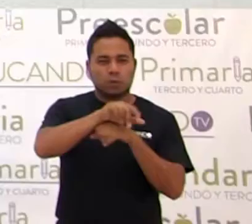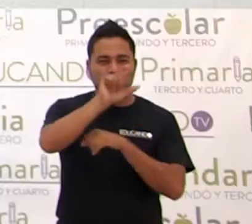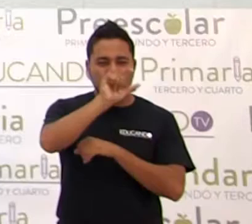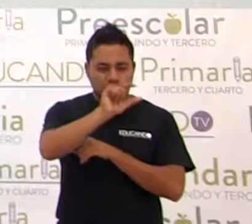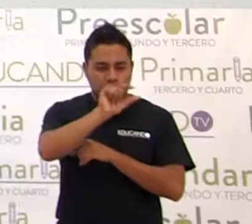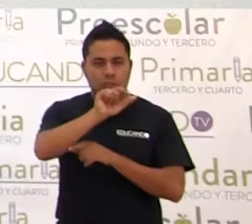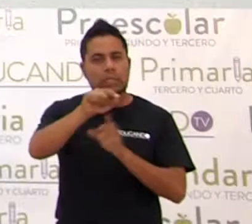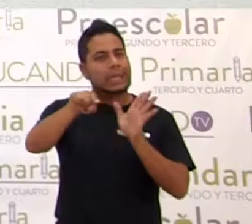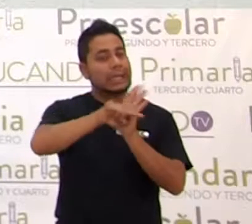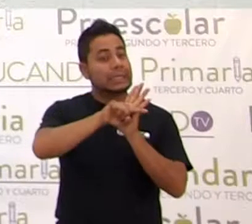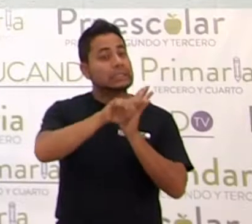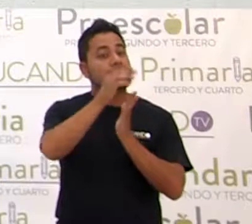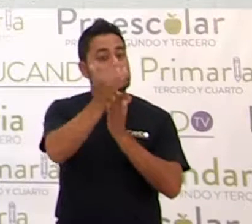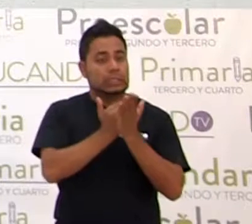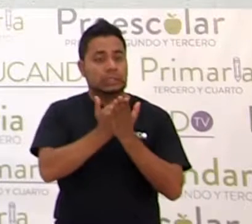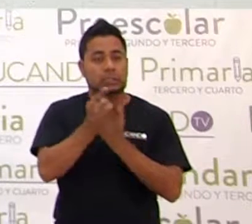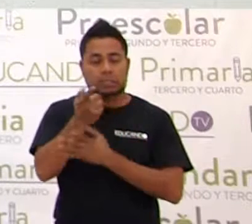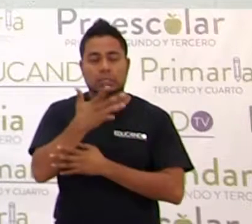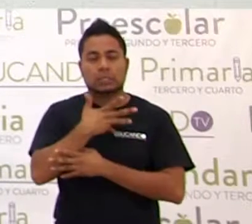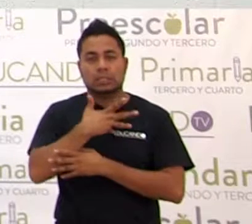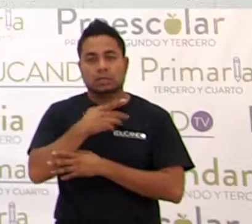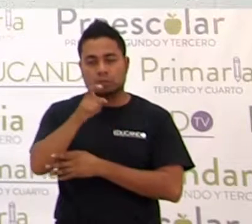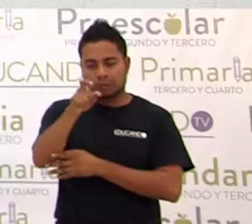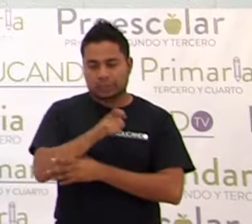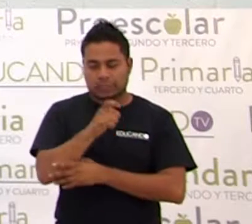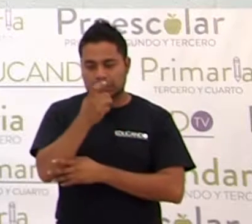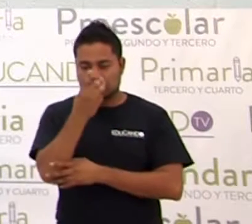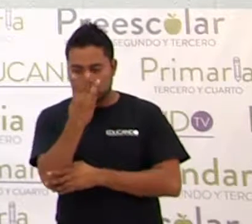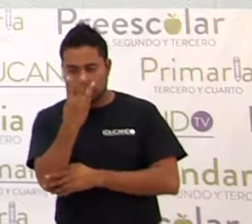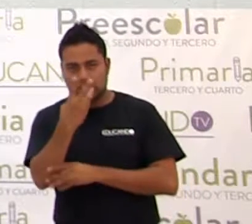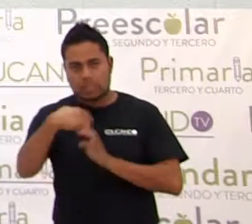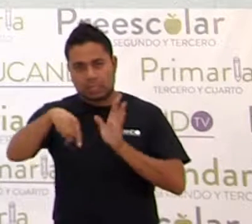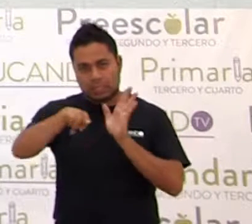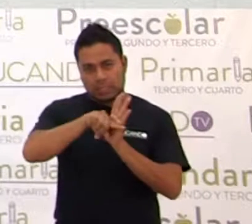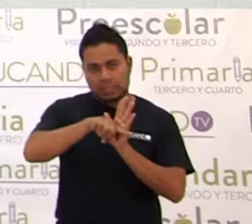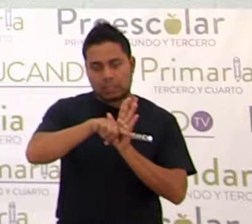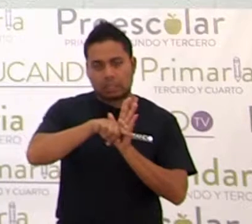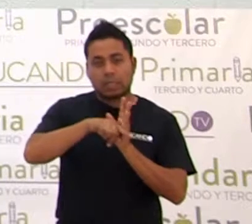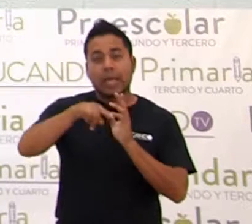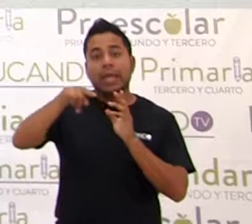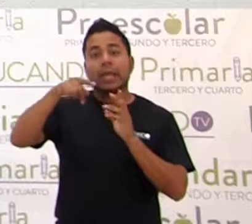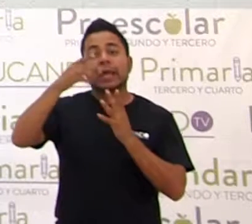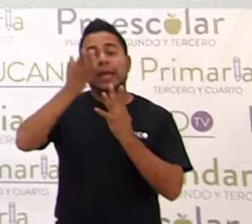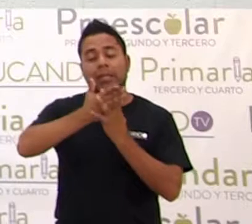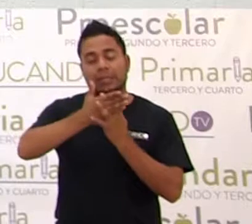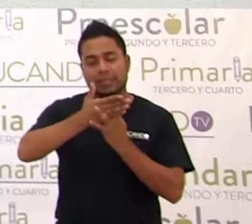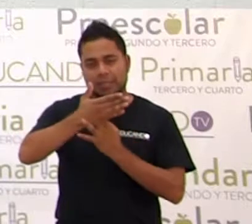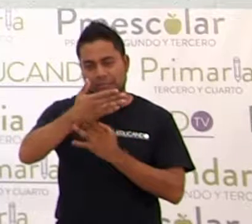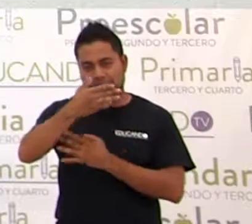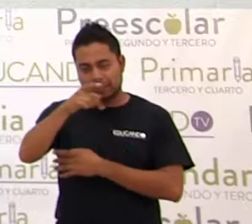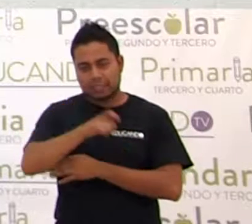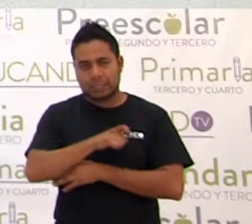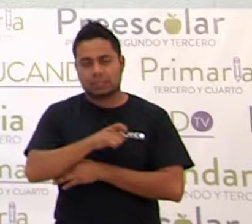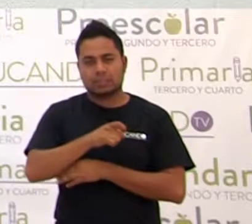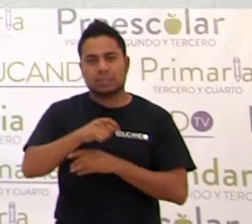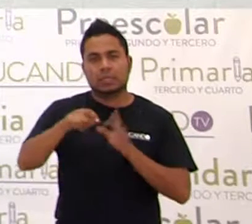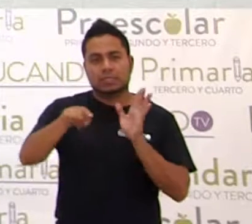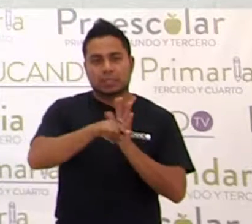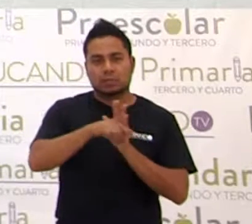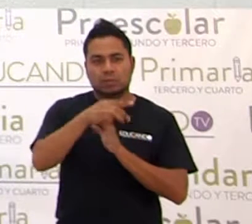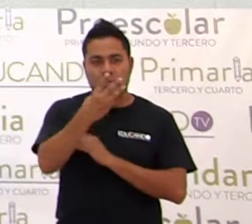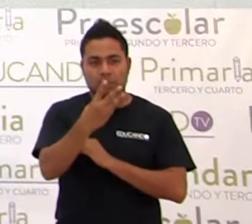exponentes. Aquí tenemos x cúbica entre x. Ponemos la x y restamos 3 menos 1,